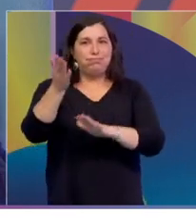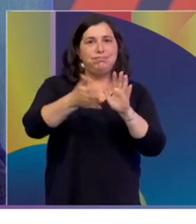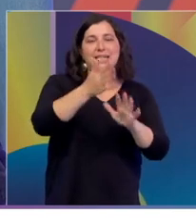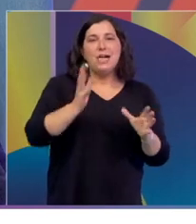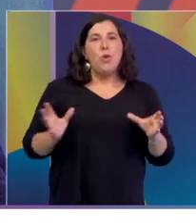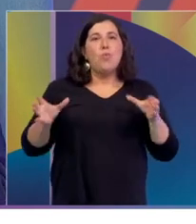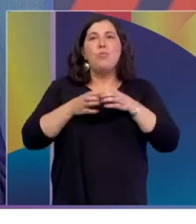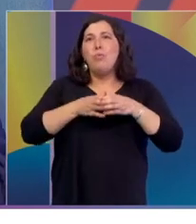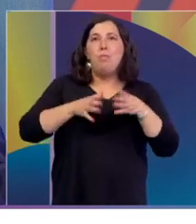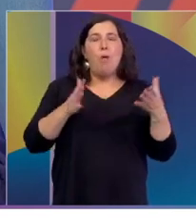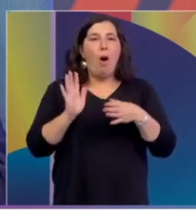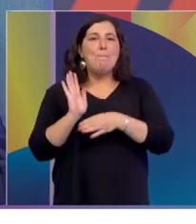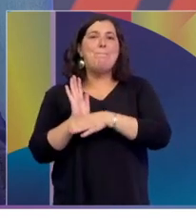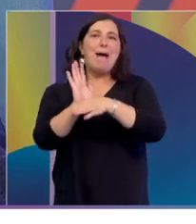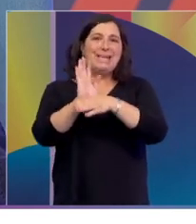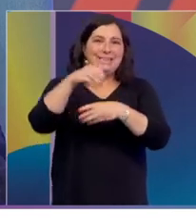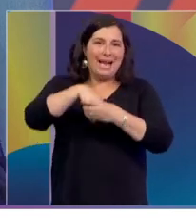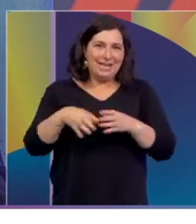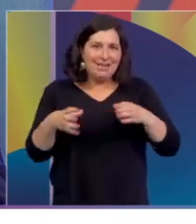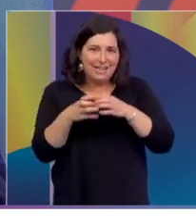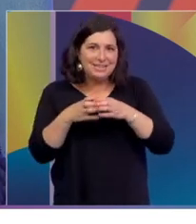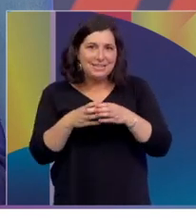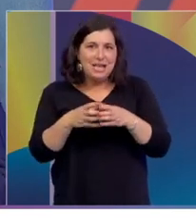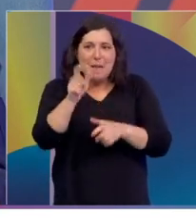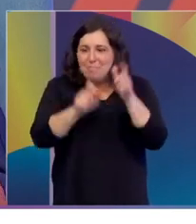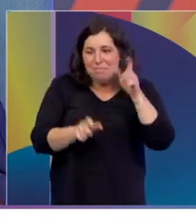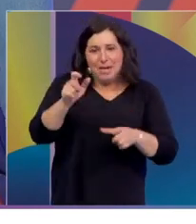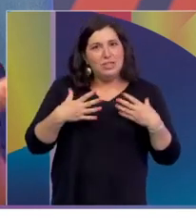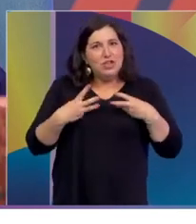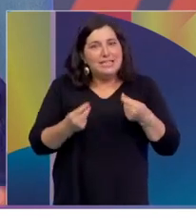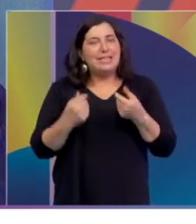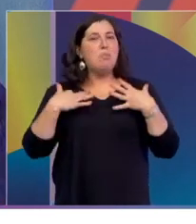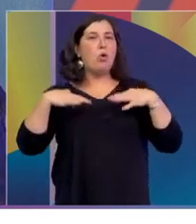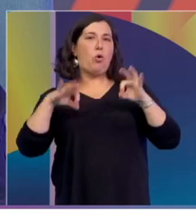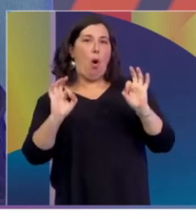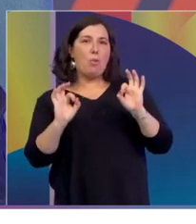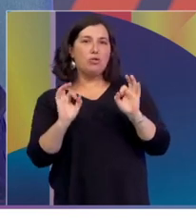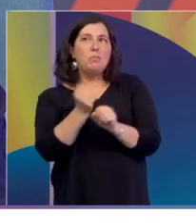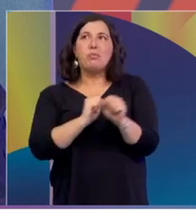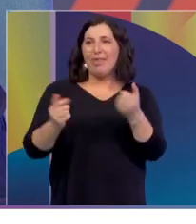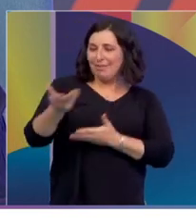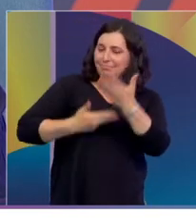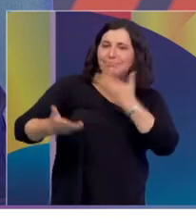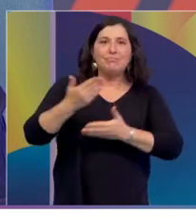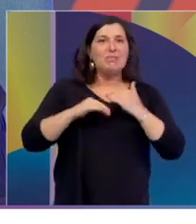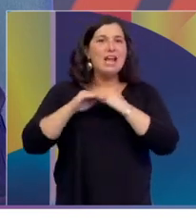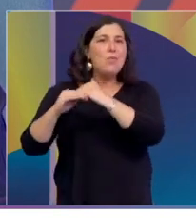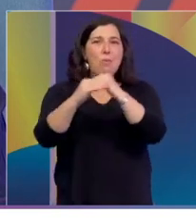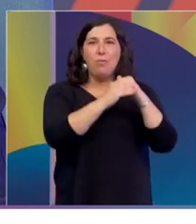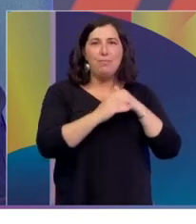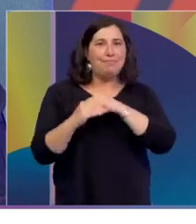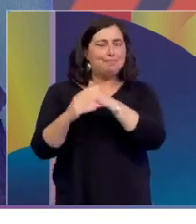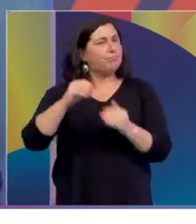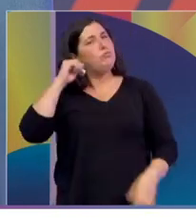de pertenencia donde ellos se sienten cómodos y pueden compartir con sus pares, ¿no? Claro. Fundamental. Valentina,